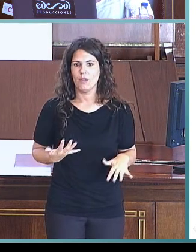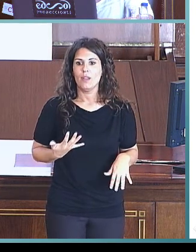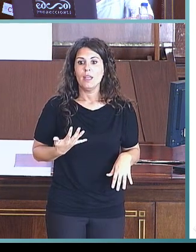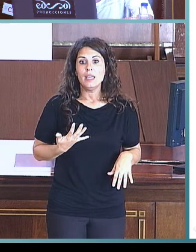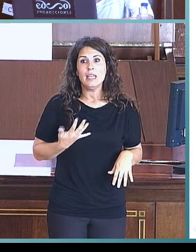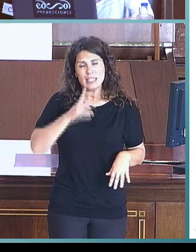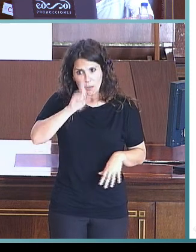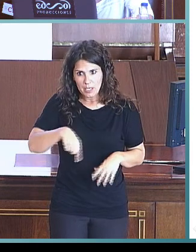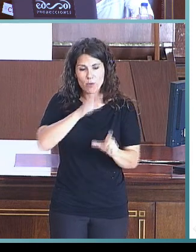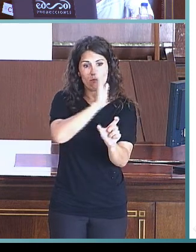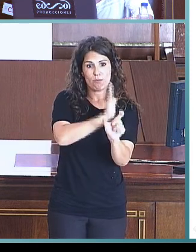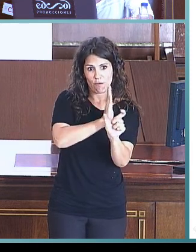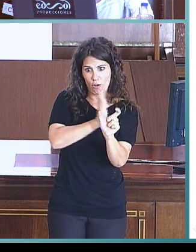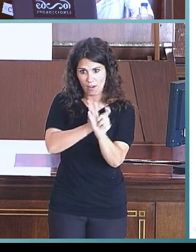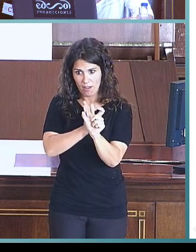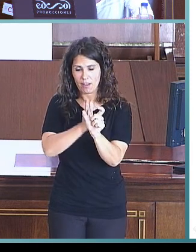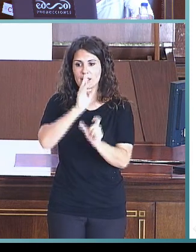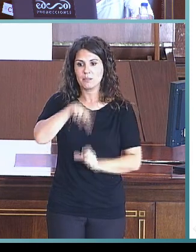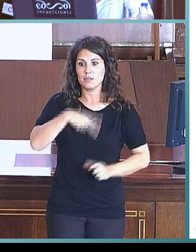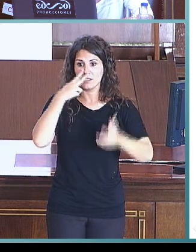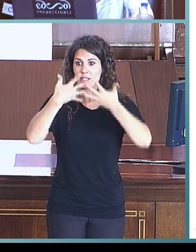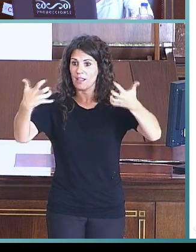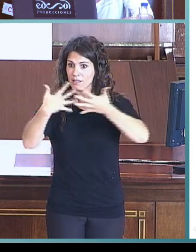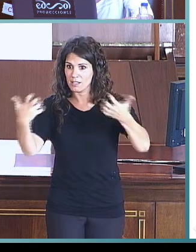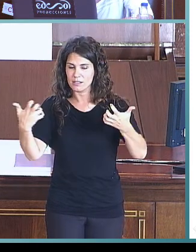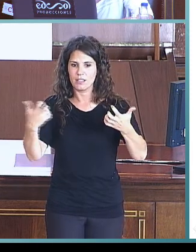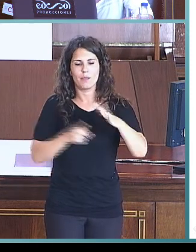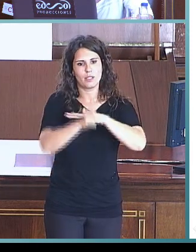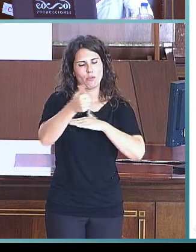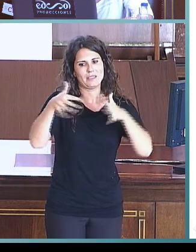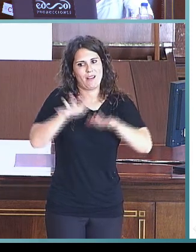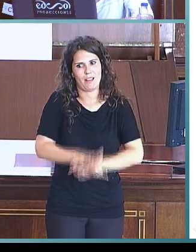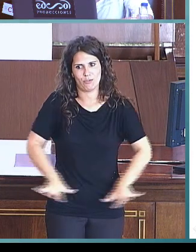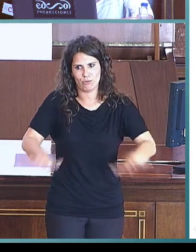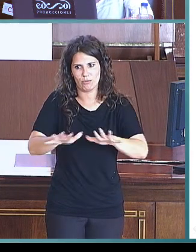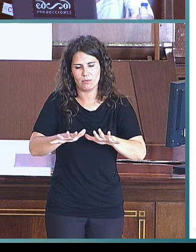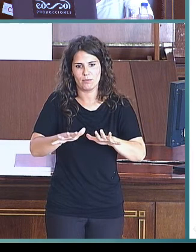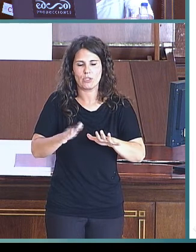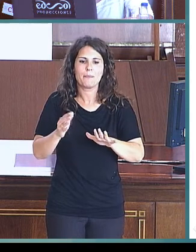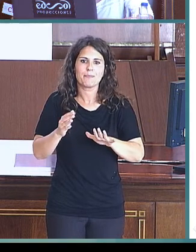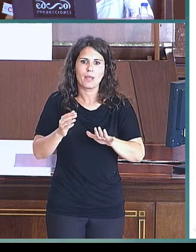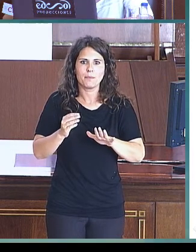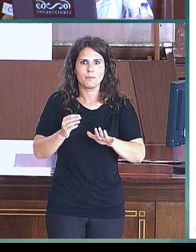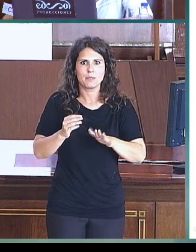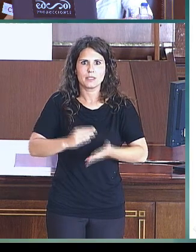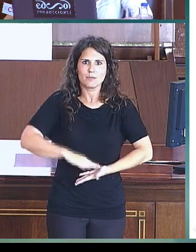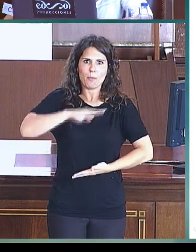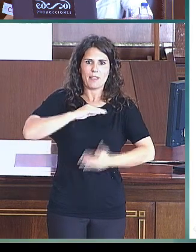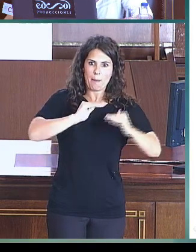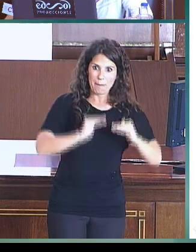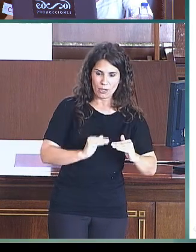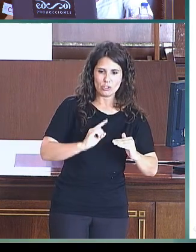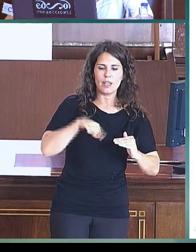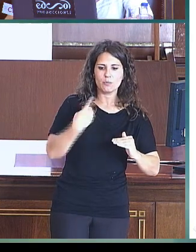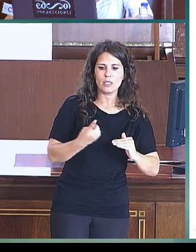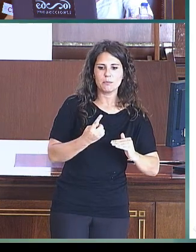nuevamente, en morfología y en sintaxis, el desarrollo es más lento, empieza más abajo y, nuevamente, en morfología observamos que ese desarrollo es